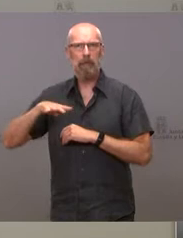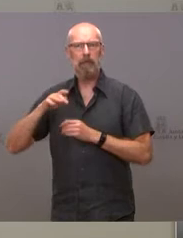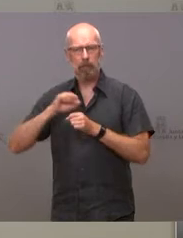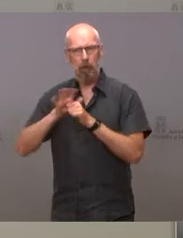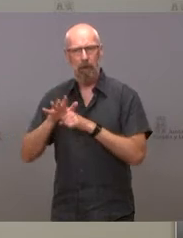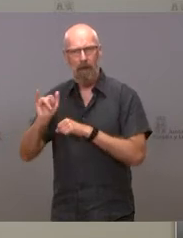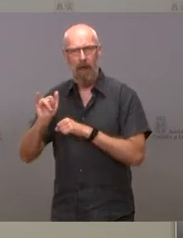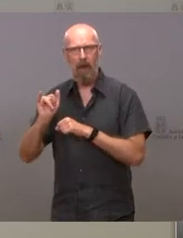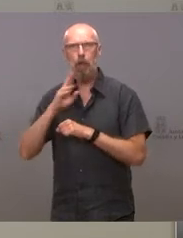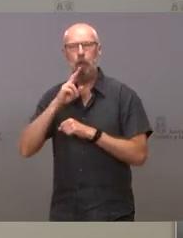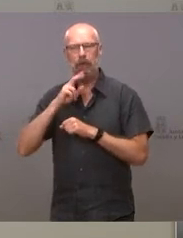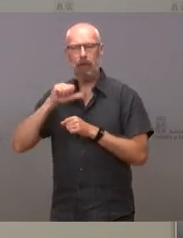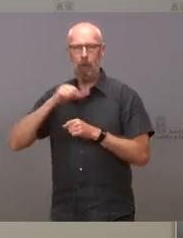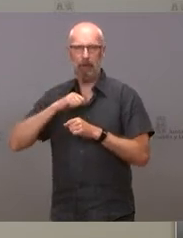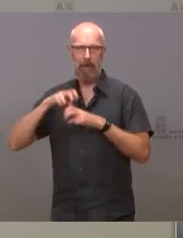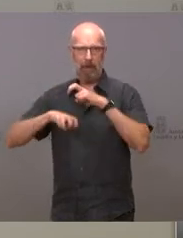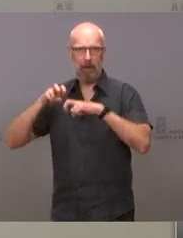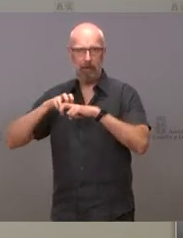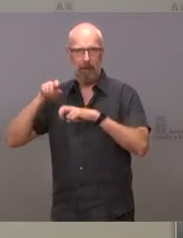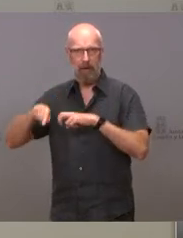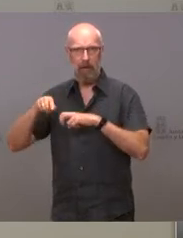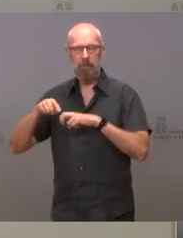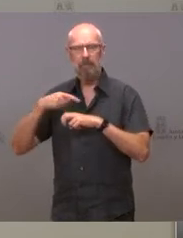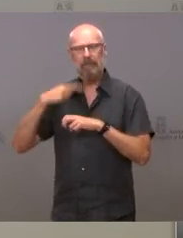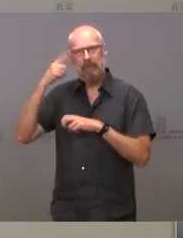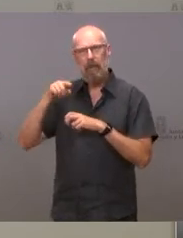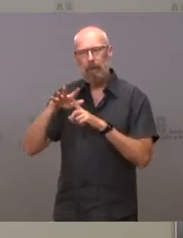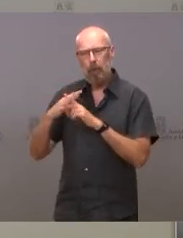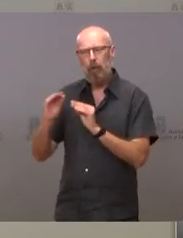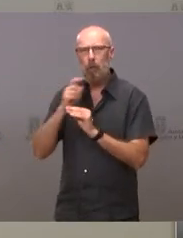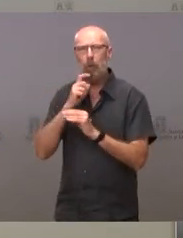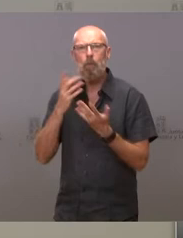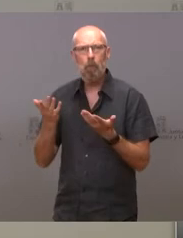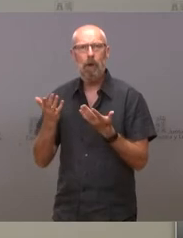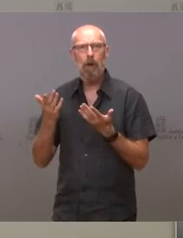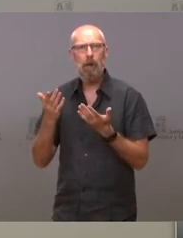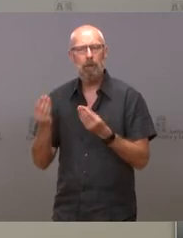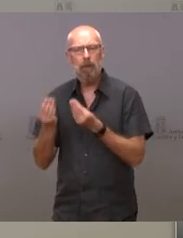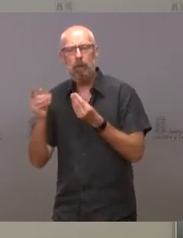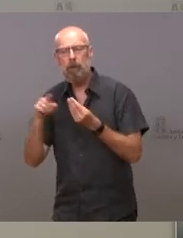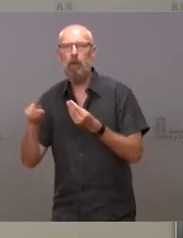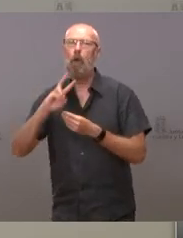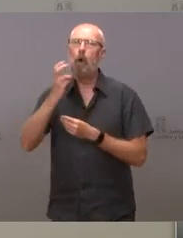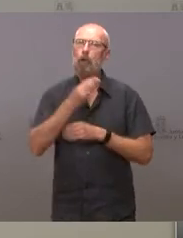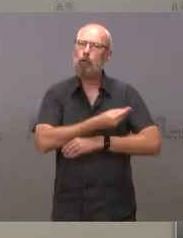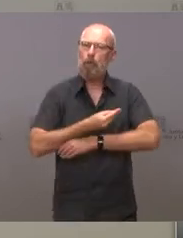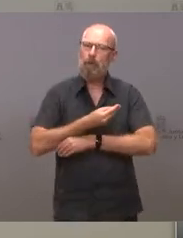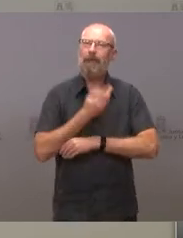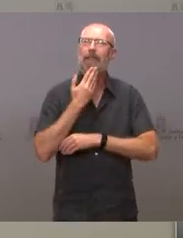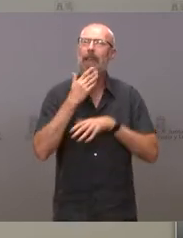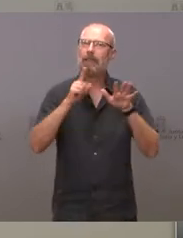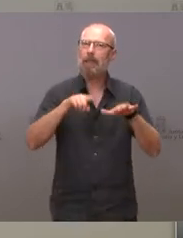cuál es su situación sanitaria y su evolución. Nos comentan que también hay otro de seis meses procedente de Burgos.